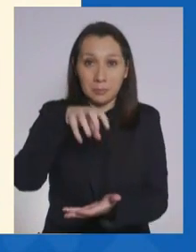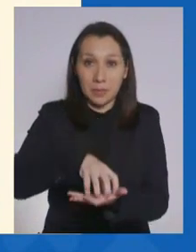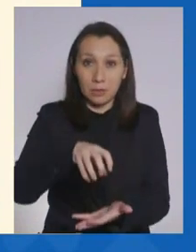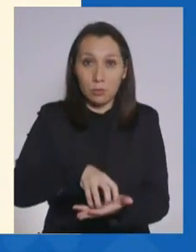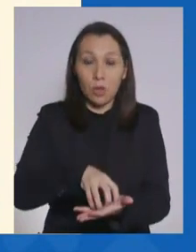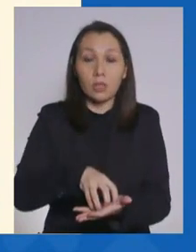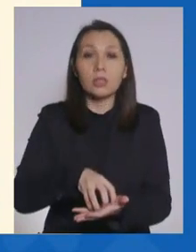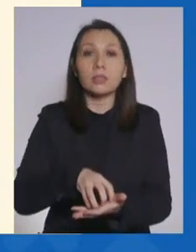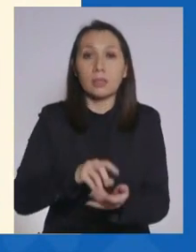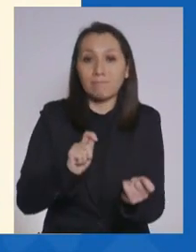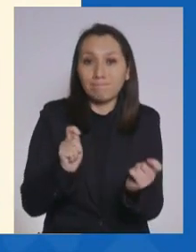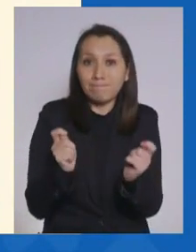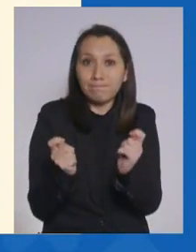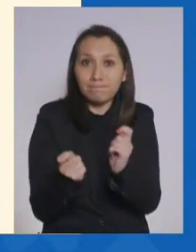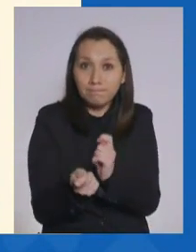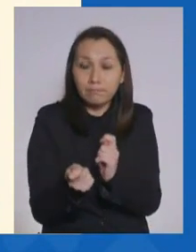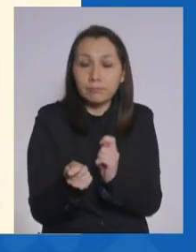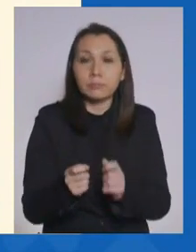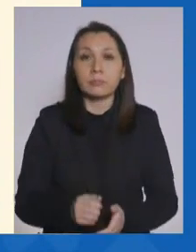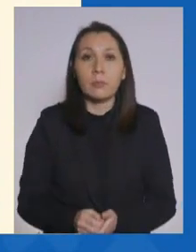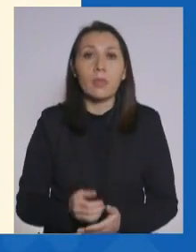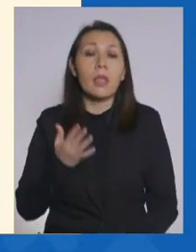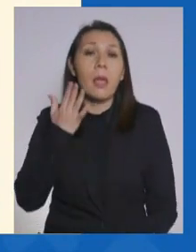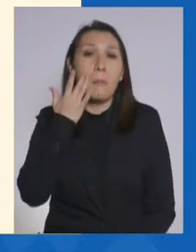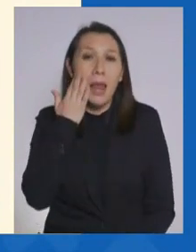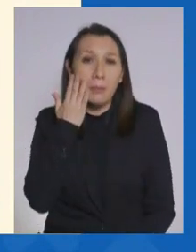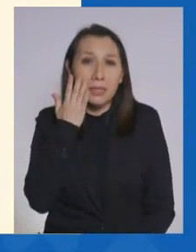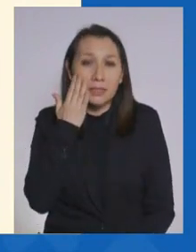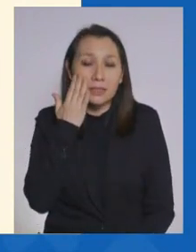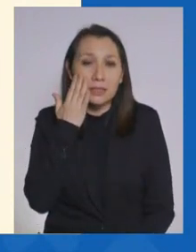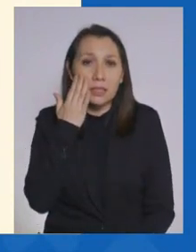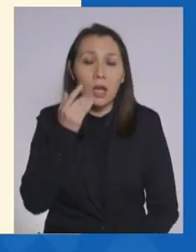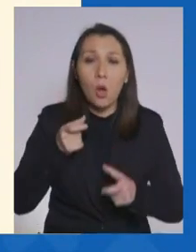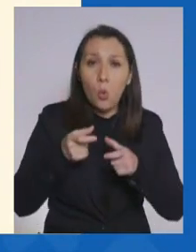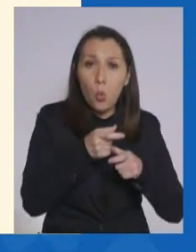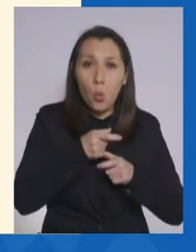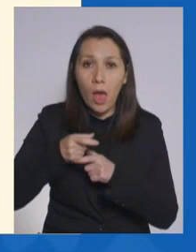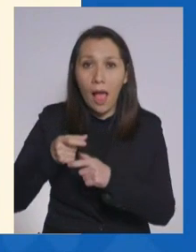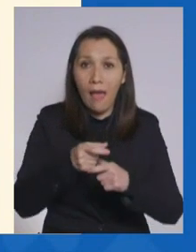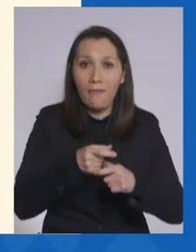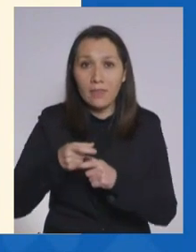pasan a transición Melipilla, Uracaví,